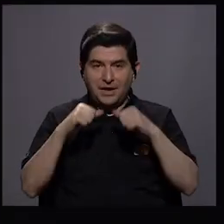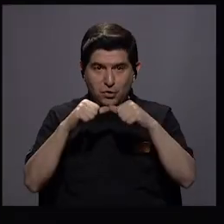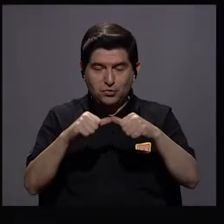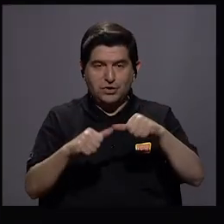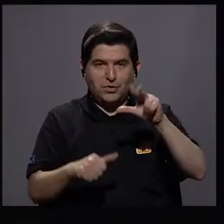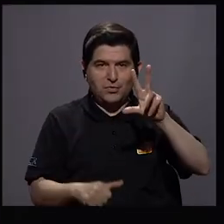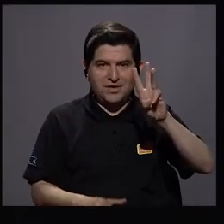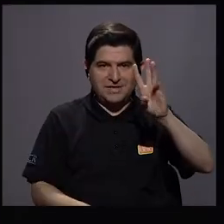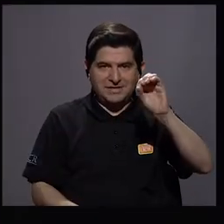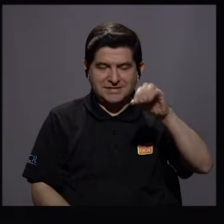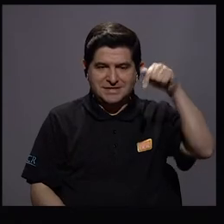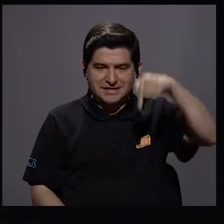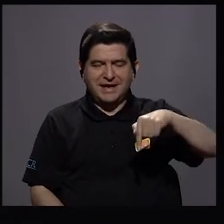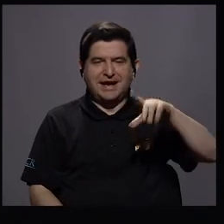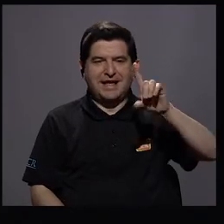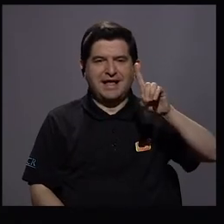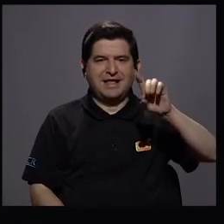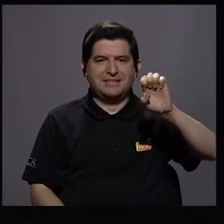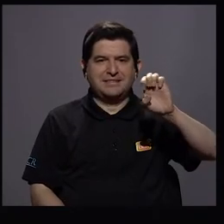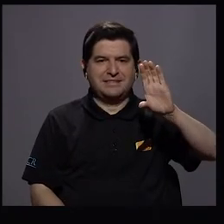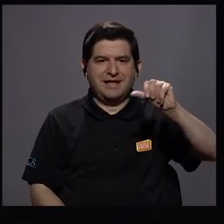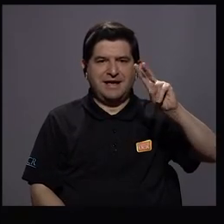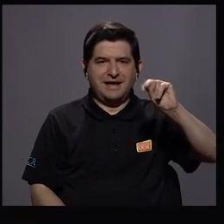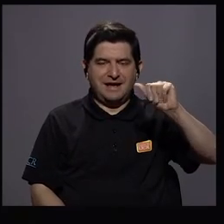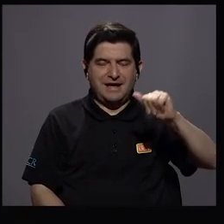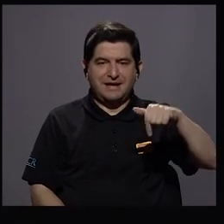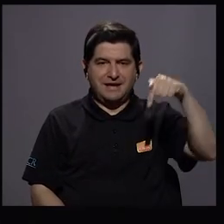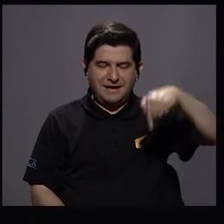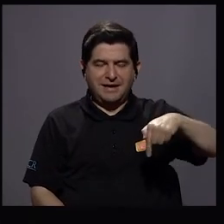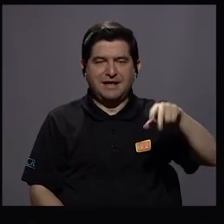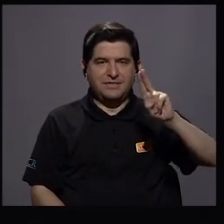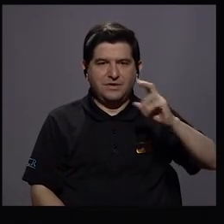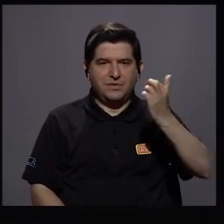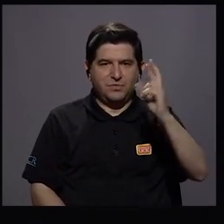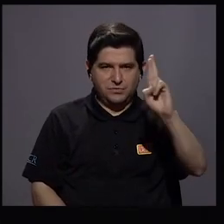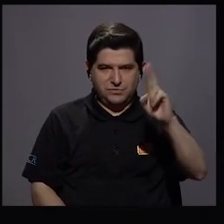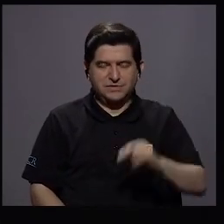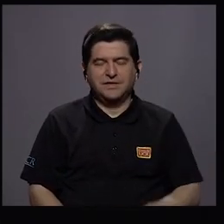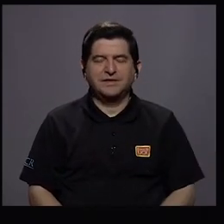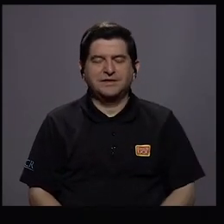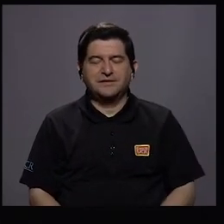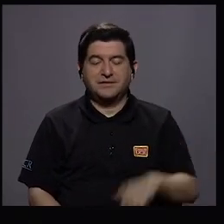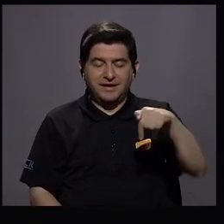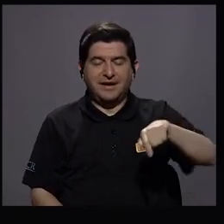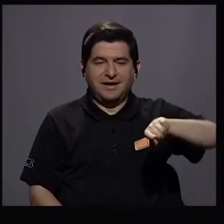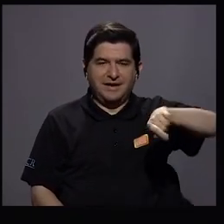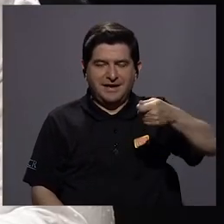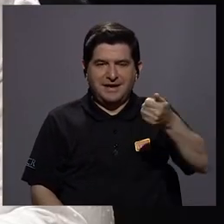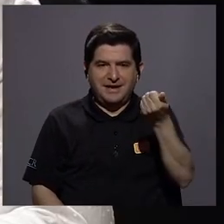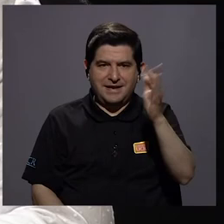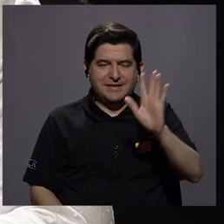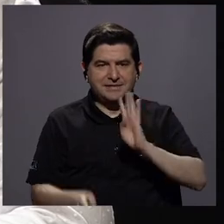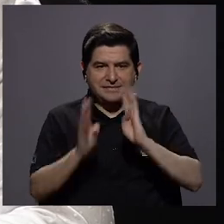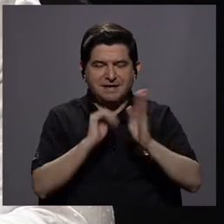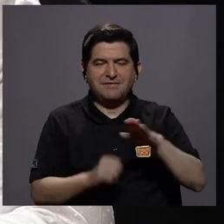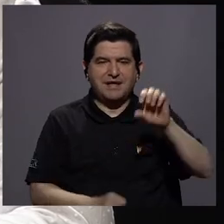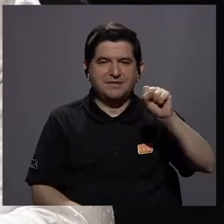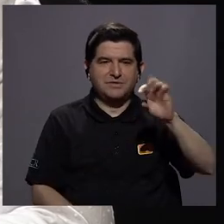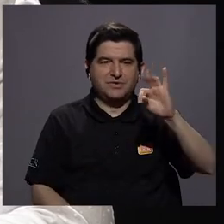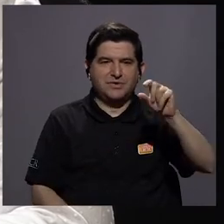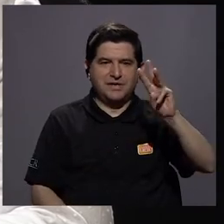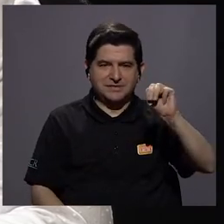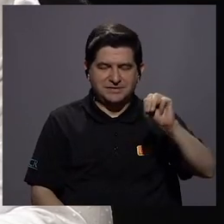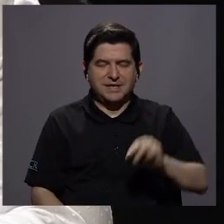Regresamos a 360. Estoy con la decana de ciencias de acá, de la Universidad de Costa Rica. Estamos como en casa, en los estudios de Canal 15, conversando sobre la SISTEM.